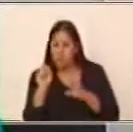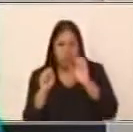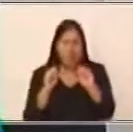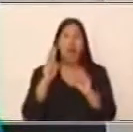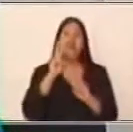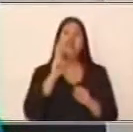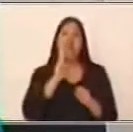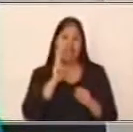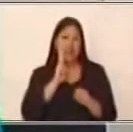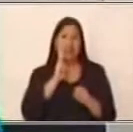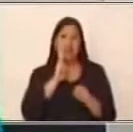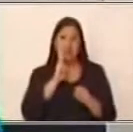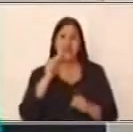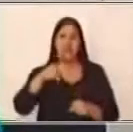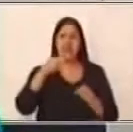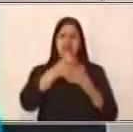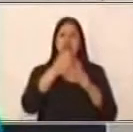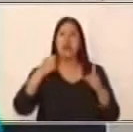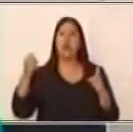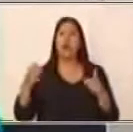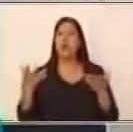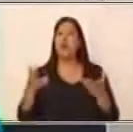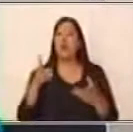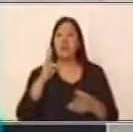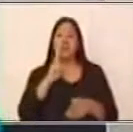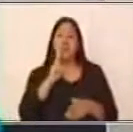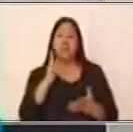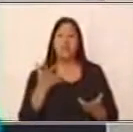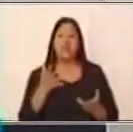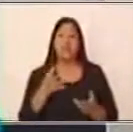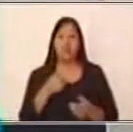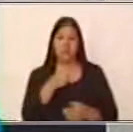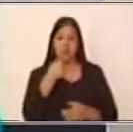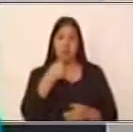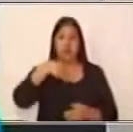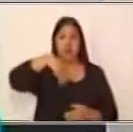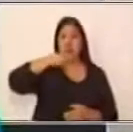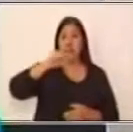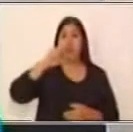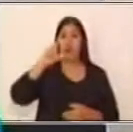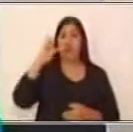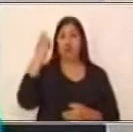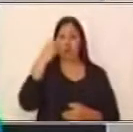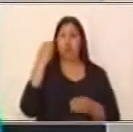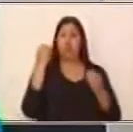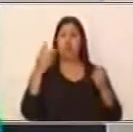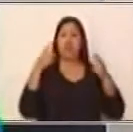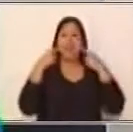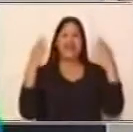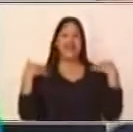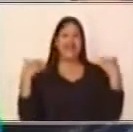vamos a identificar los verbos en esta oración compuesta. Marcos es muy divertido cuando quiere. ¿Cuáles son los verbos?